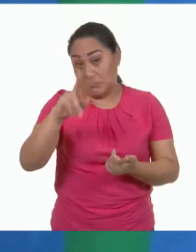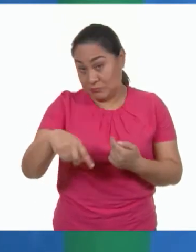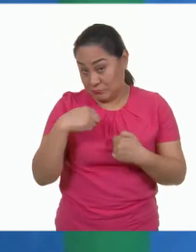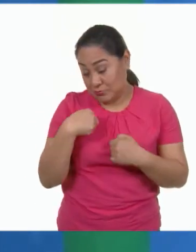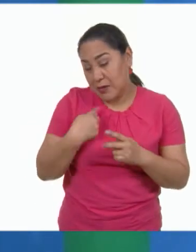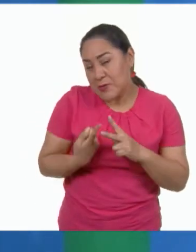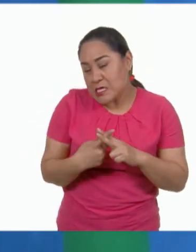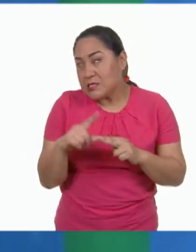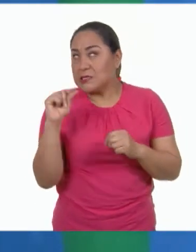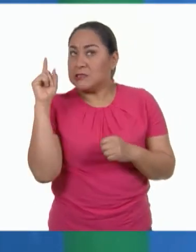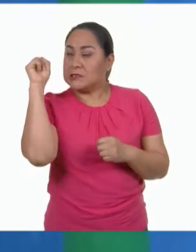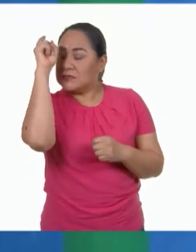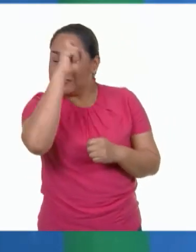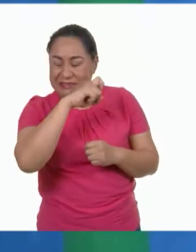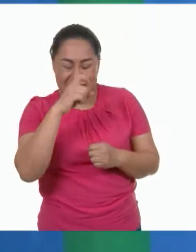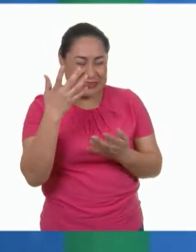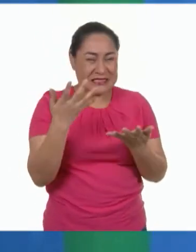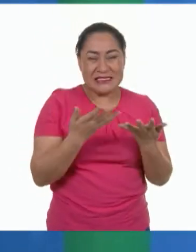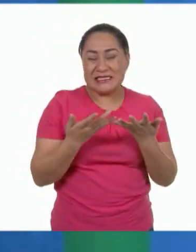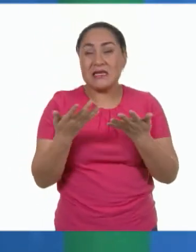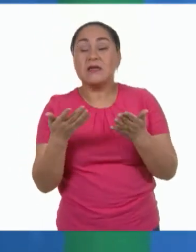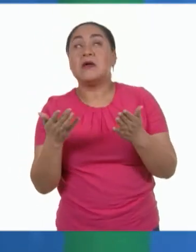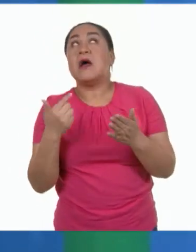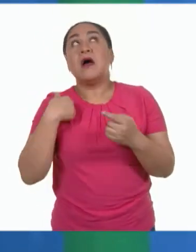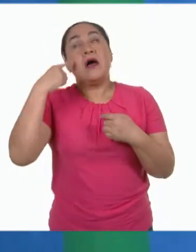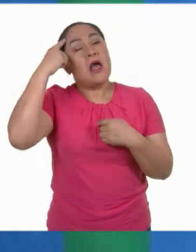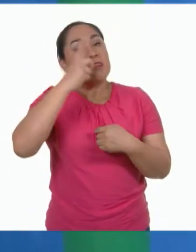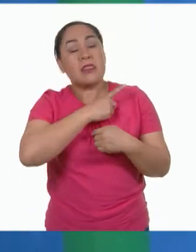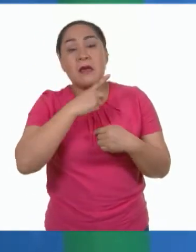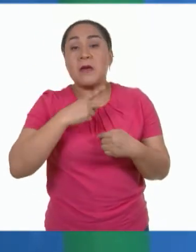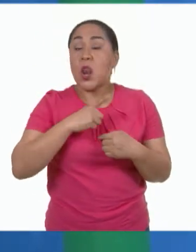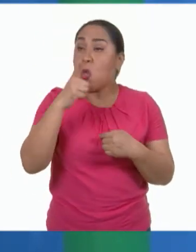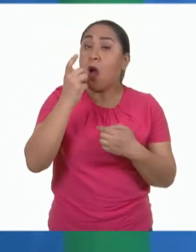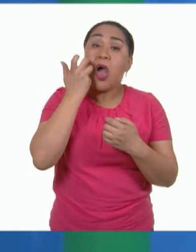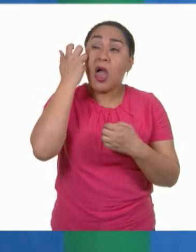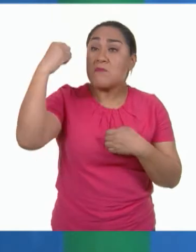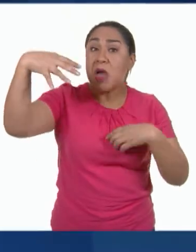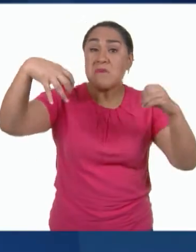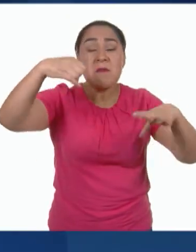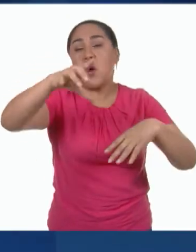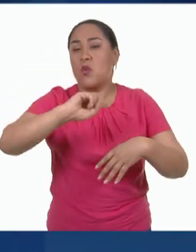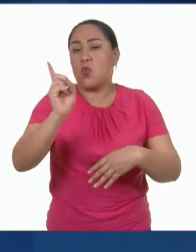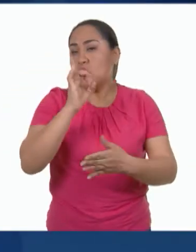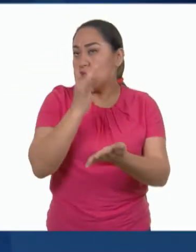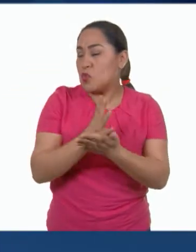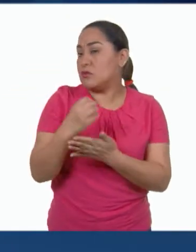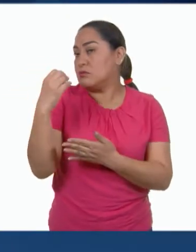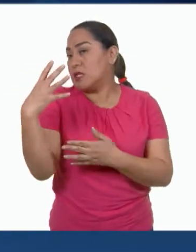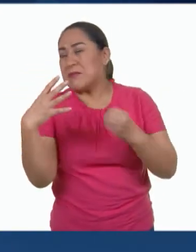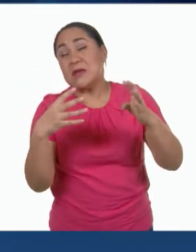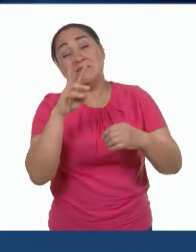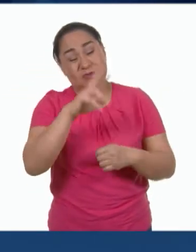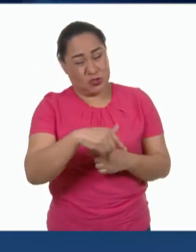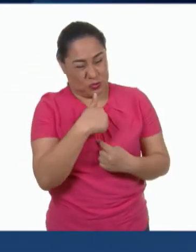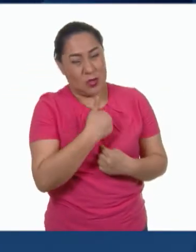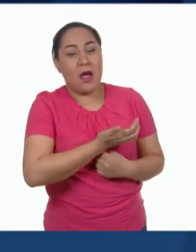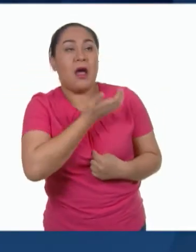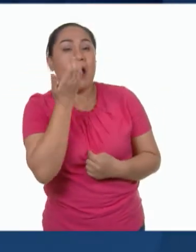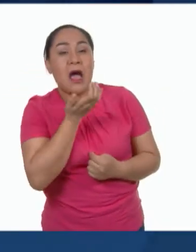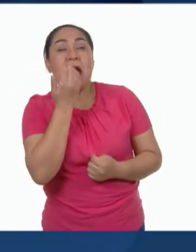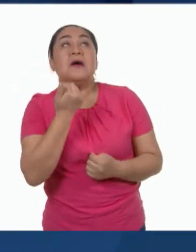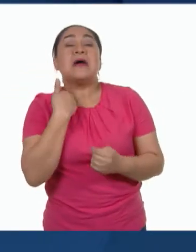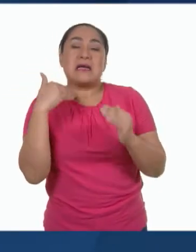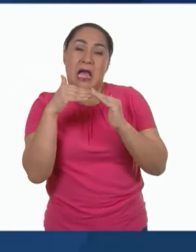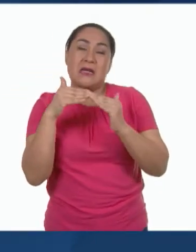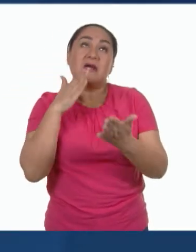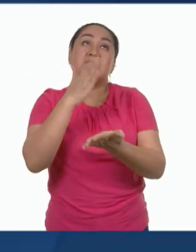trabajo recordar solo mantener encendidas las luces que realmente necesitaba. Estaba acostumbrada a llegar a mi casa y prender varias